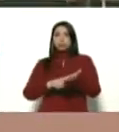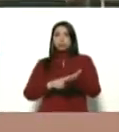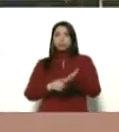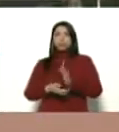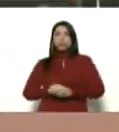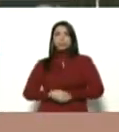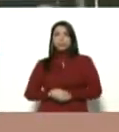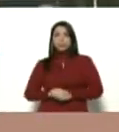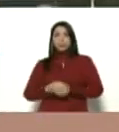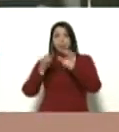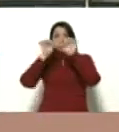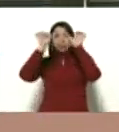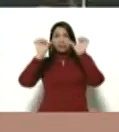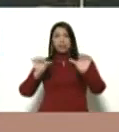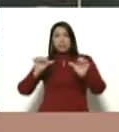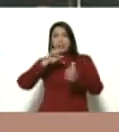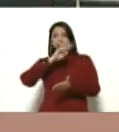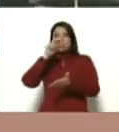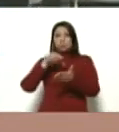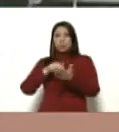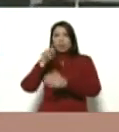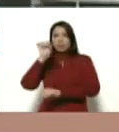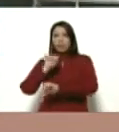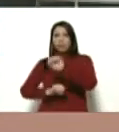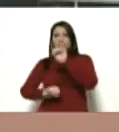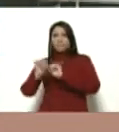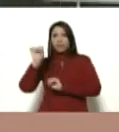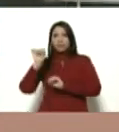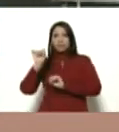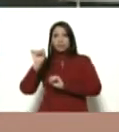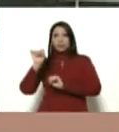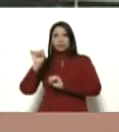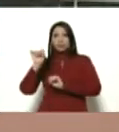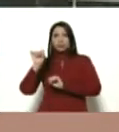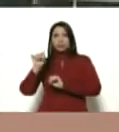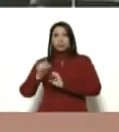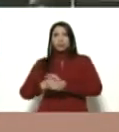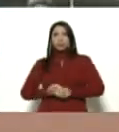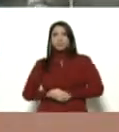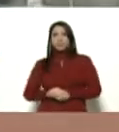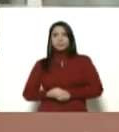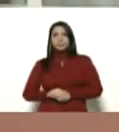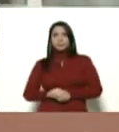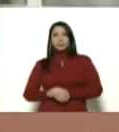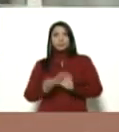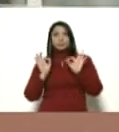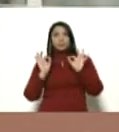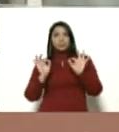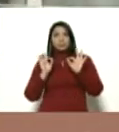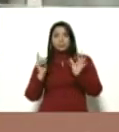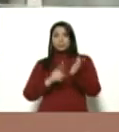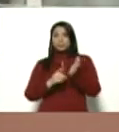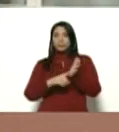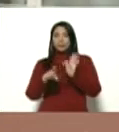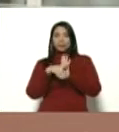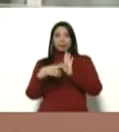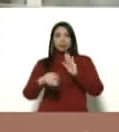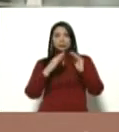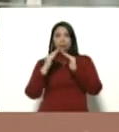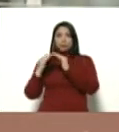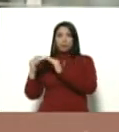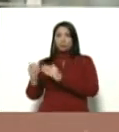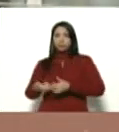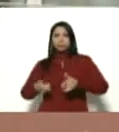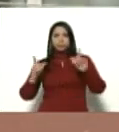el sistema nacional de defensa civil y administrativa especial inquilinaria y del derecho a la vivienda se ha